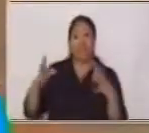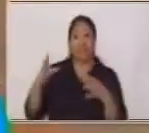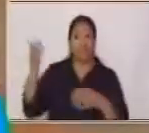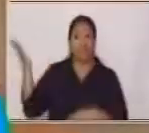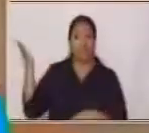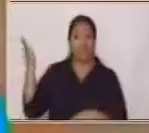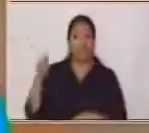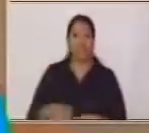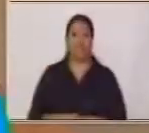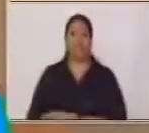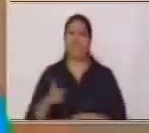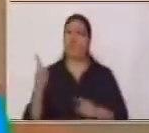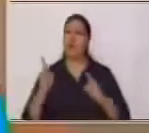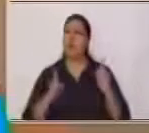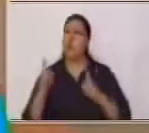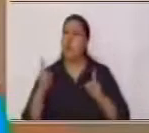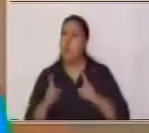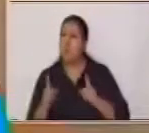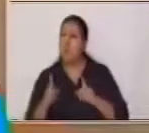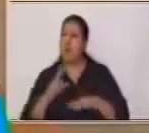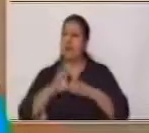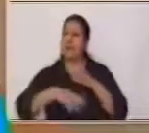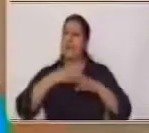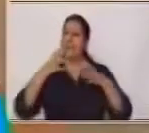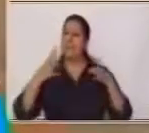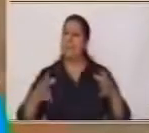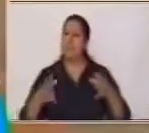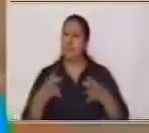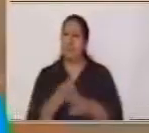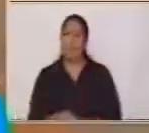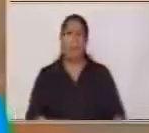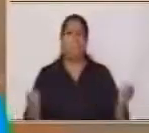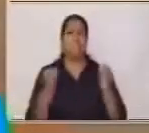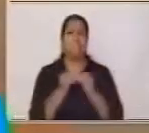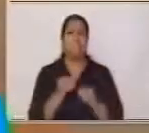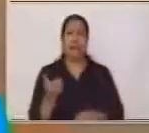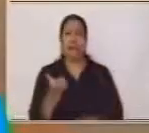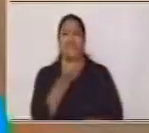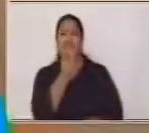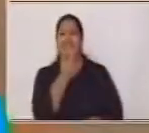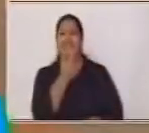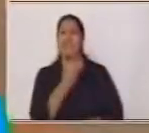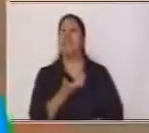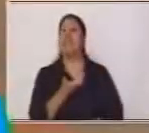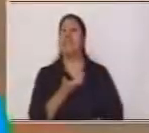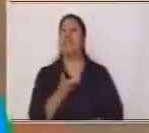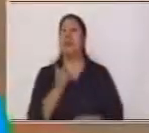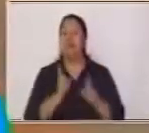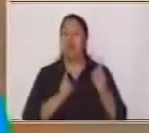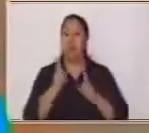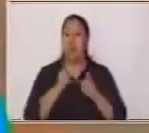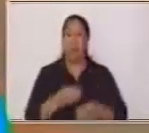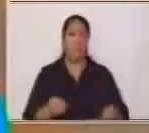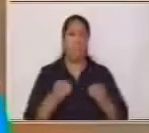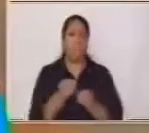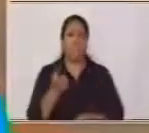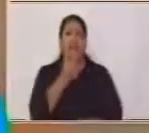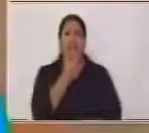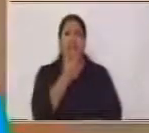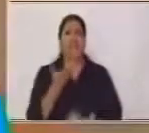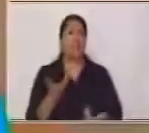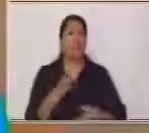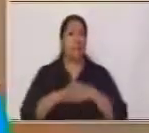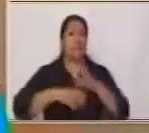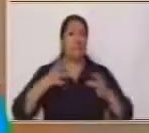a ver ¿Cuál es la fruta Que más se ríe? ¿Cuál será la fruta Que más se ríe?